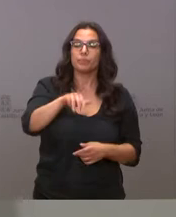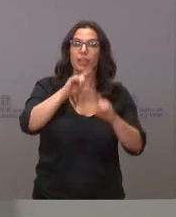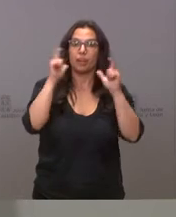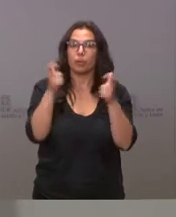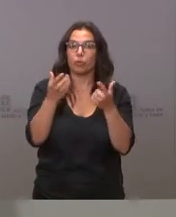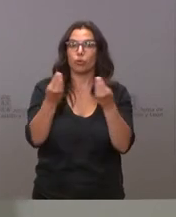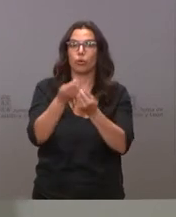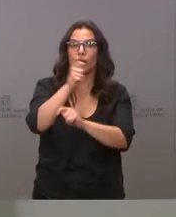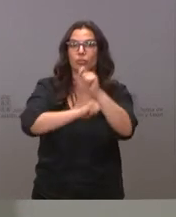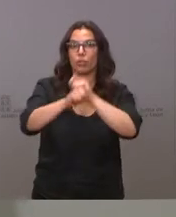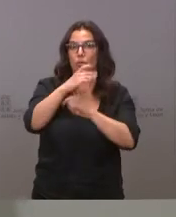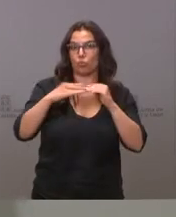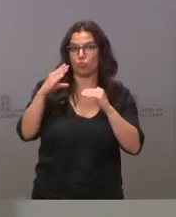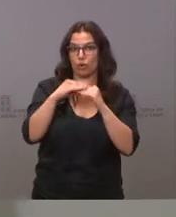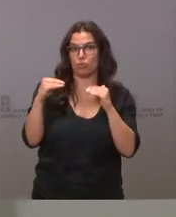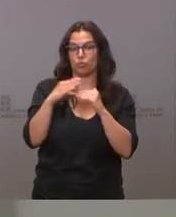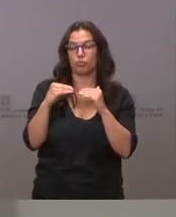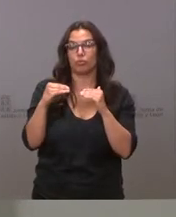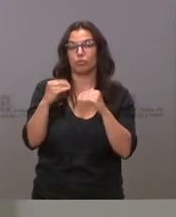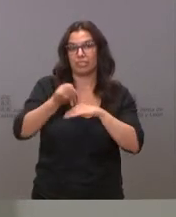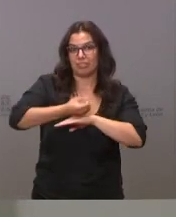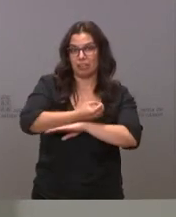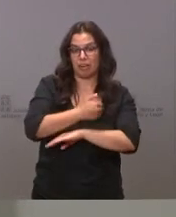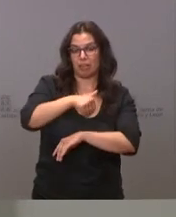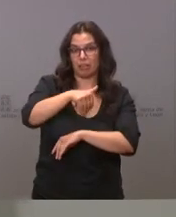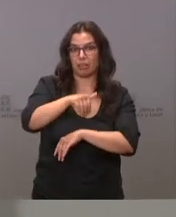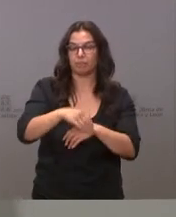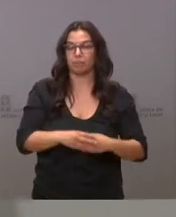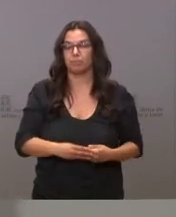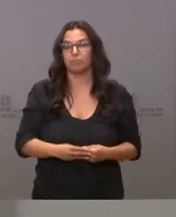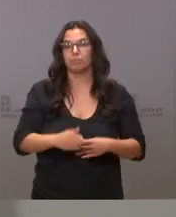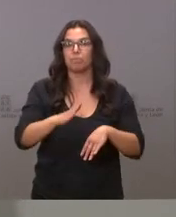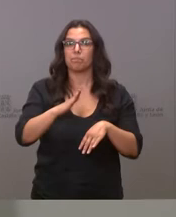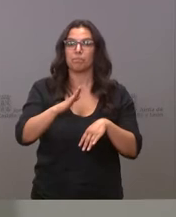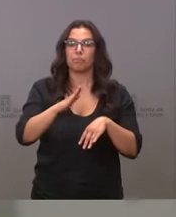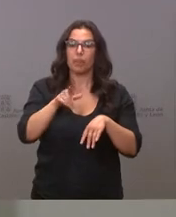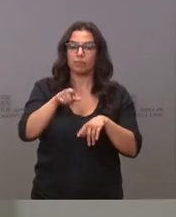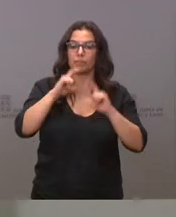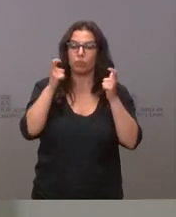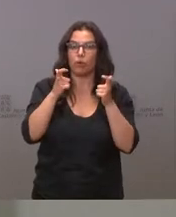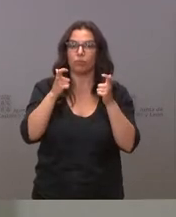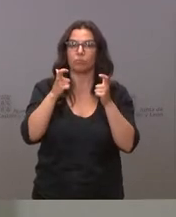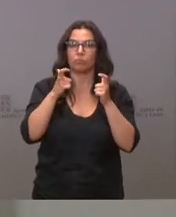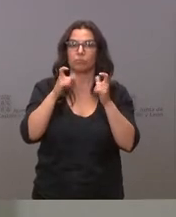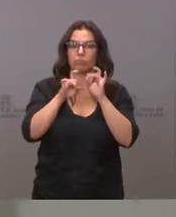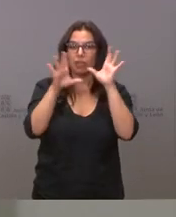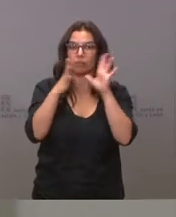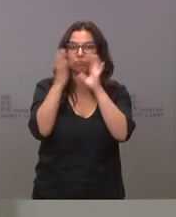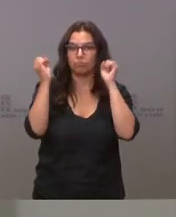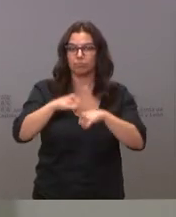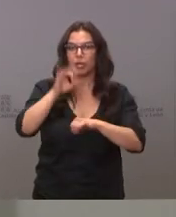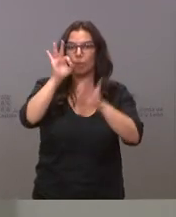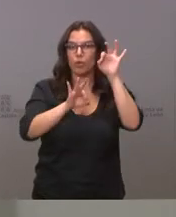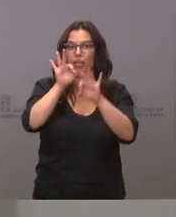Asociación de Usuarios en breves fechas para determinar el porcentaje de la subvención